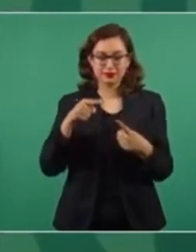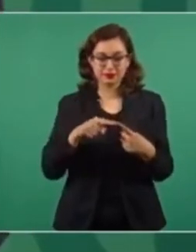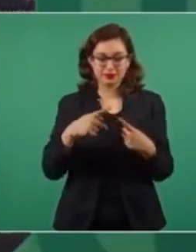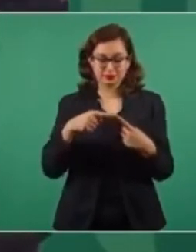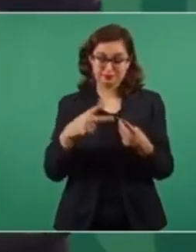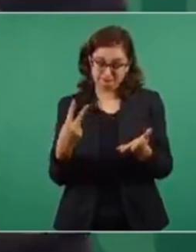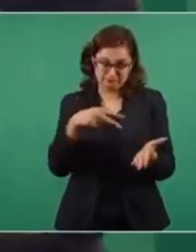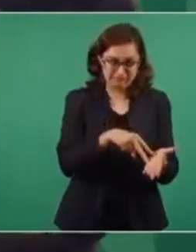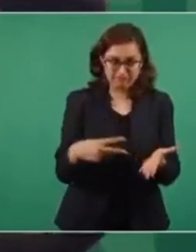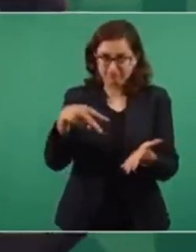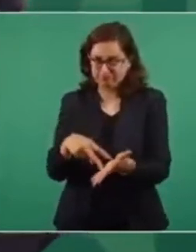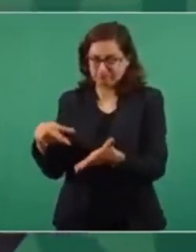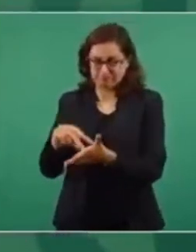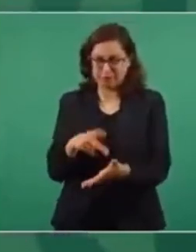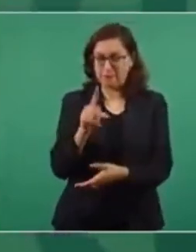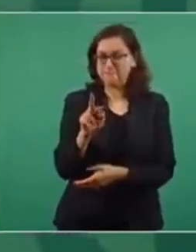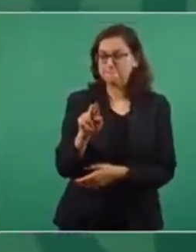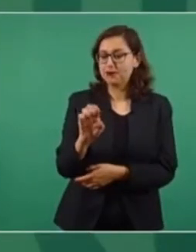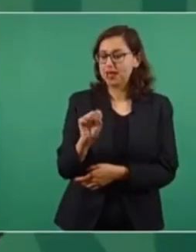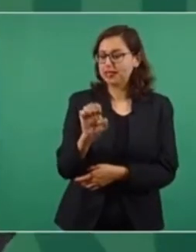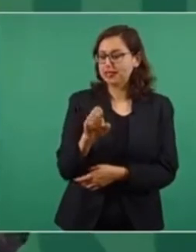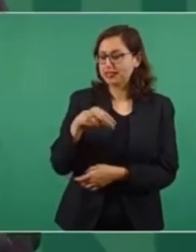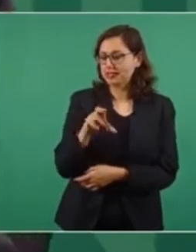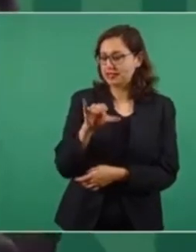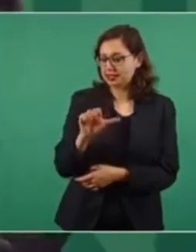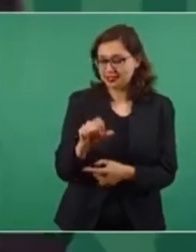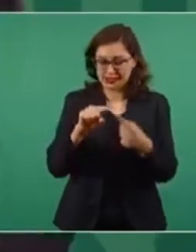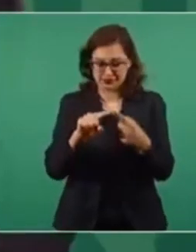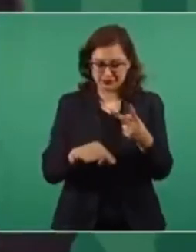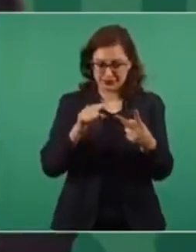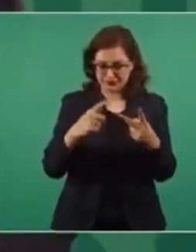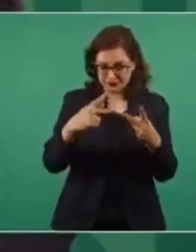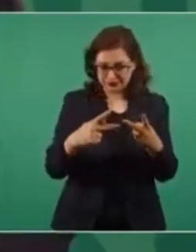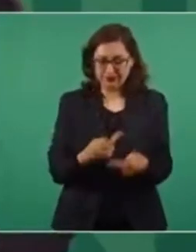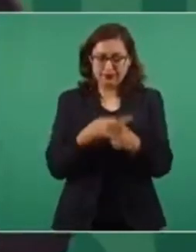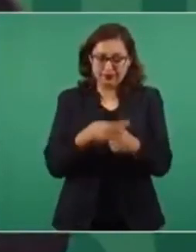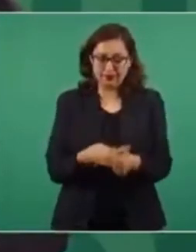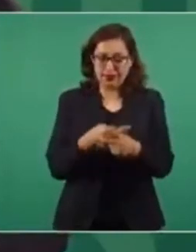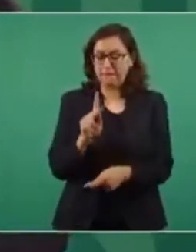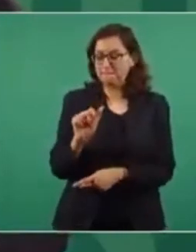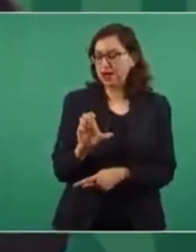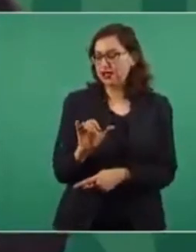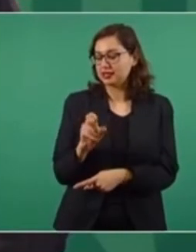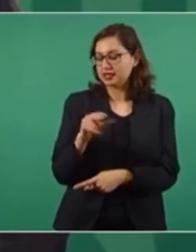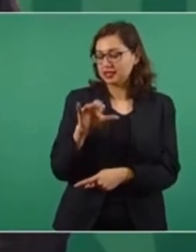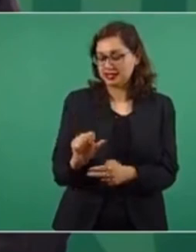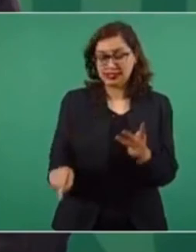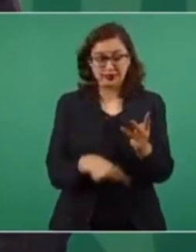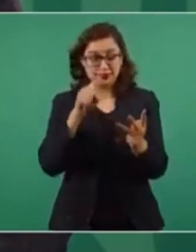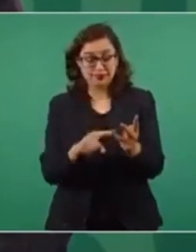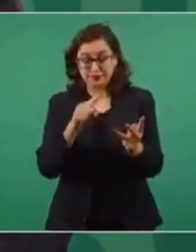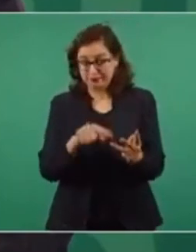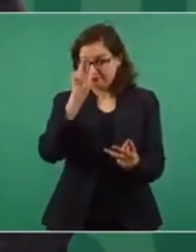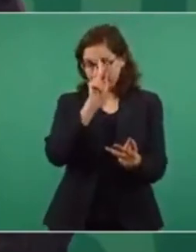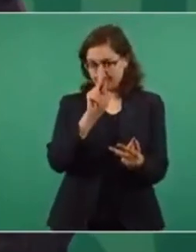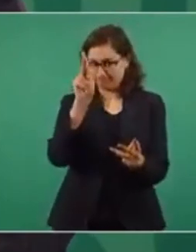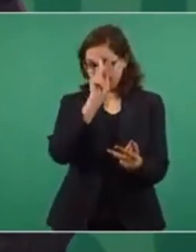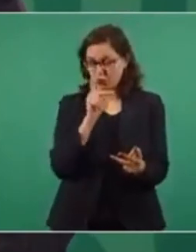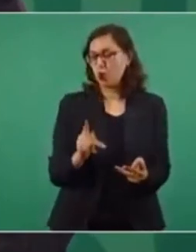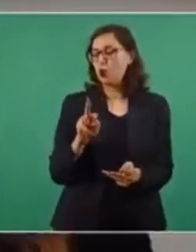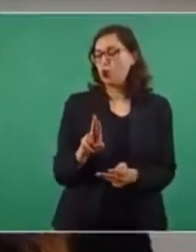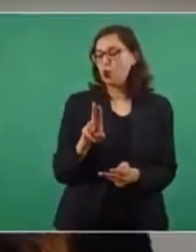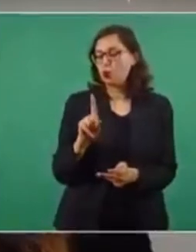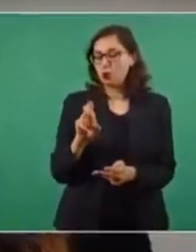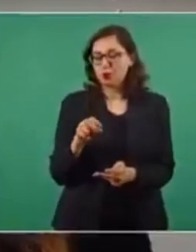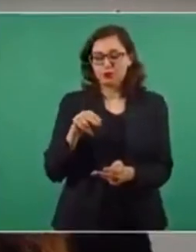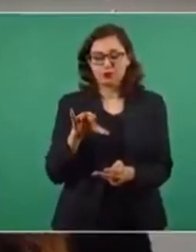presencia, paciencia y prudencia, las tres